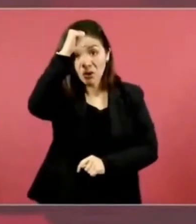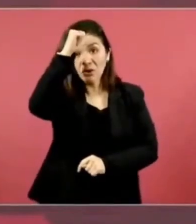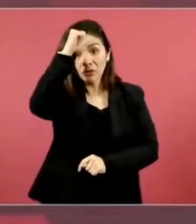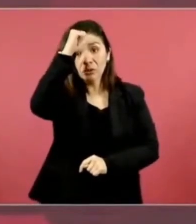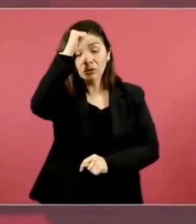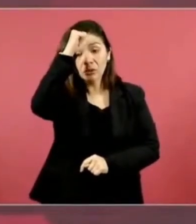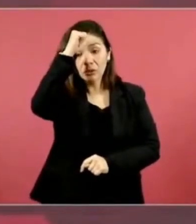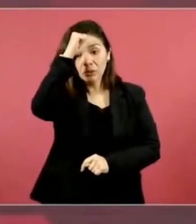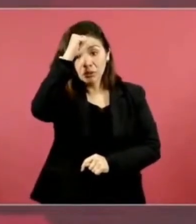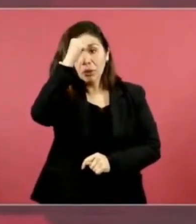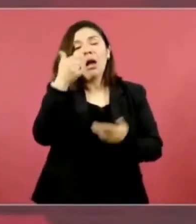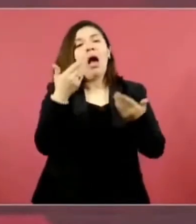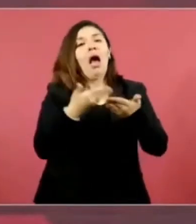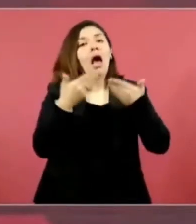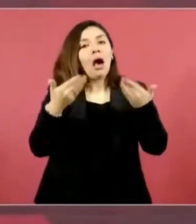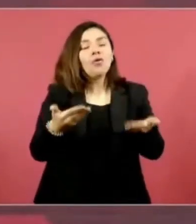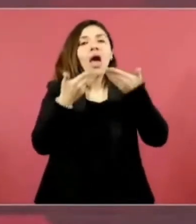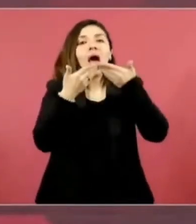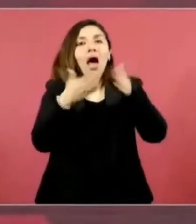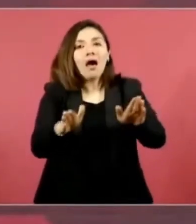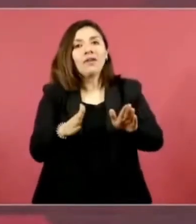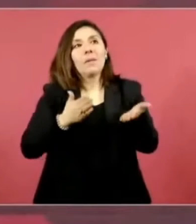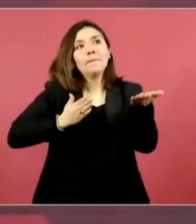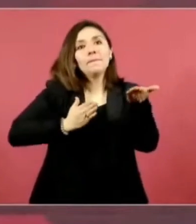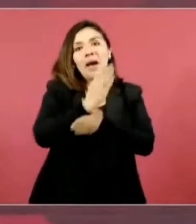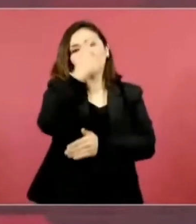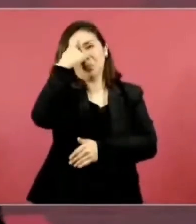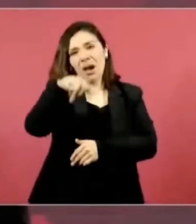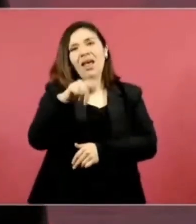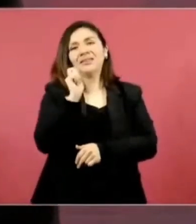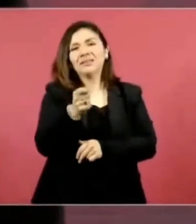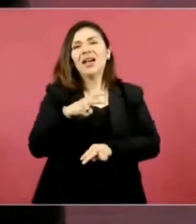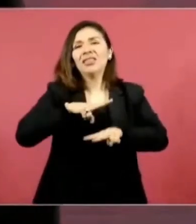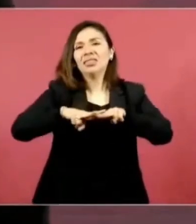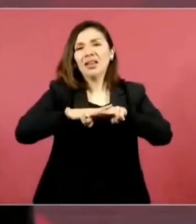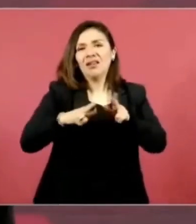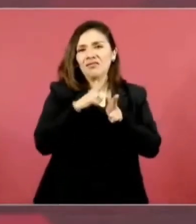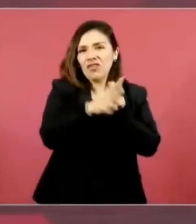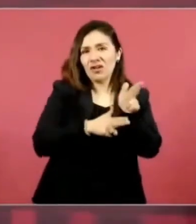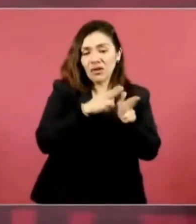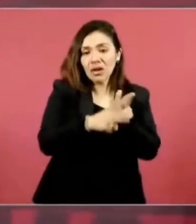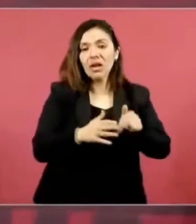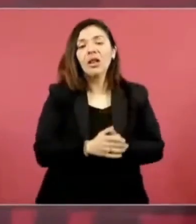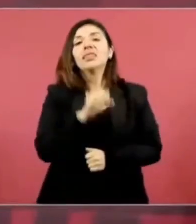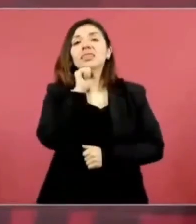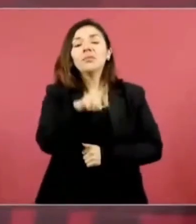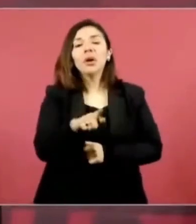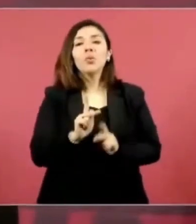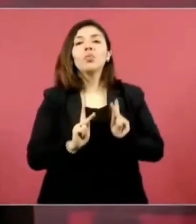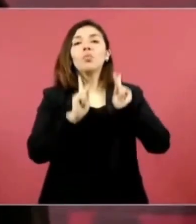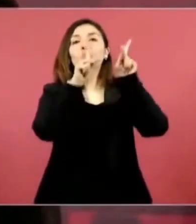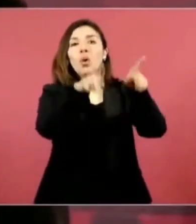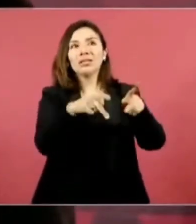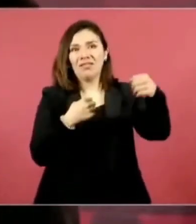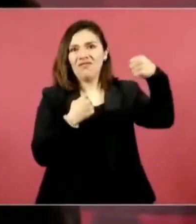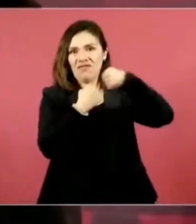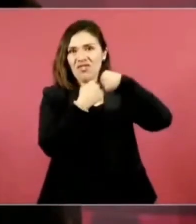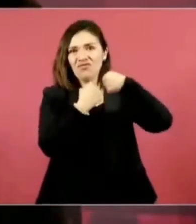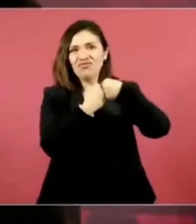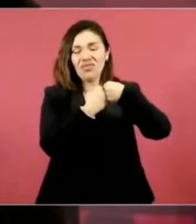abriendo los pasos para el ferrocarril y los puentes fronterizos,